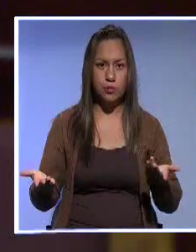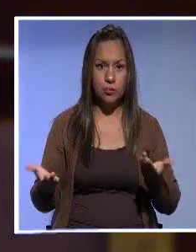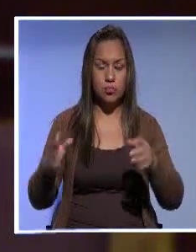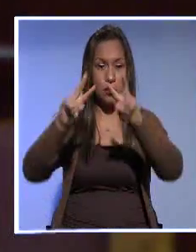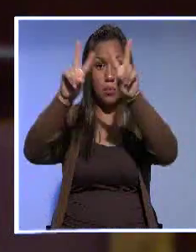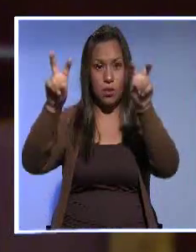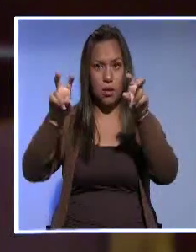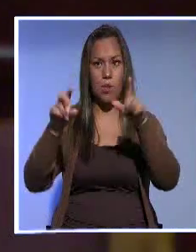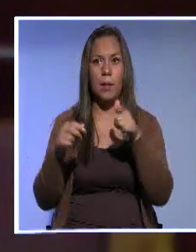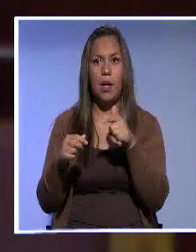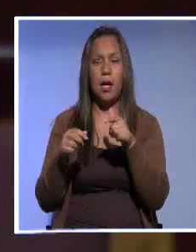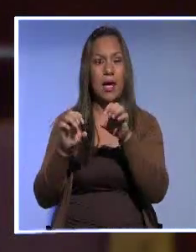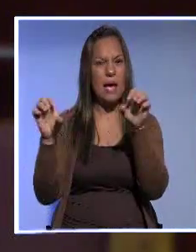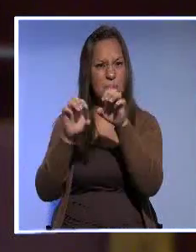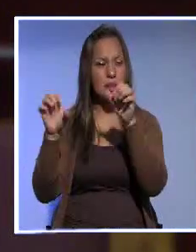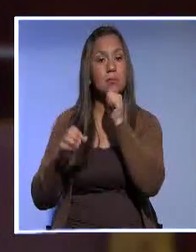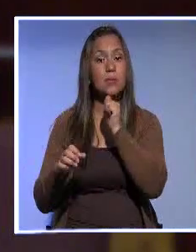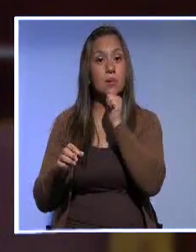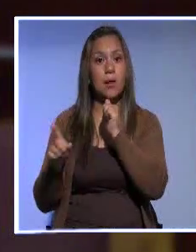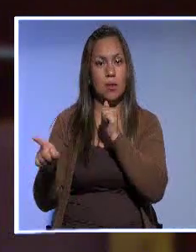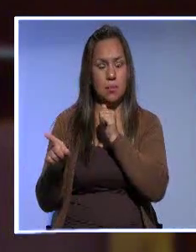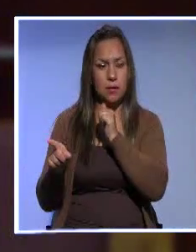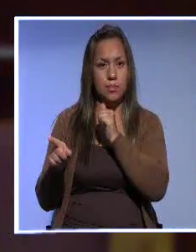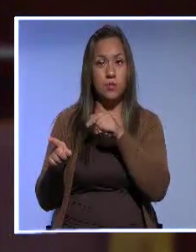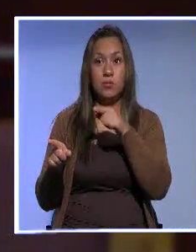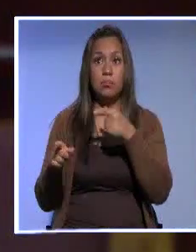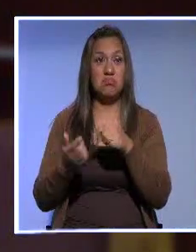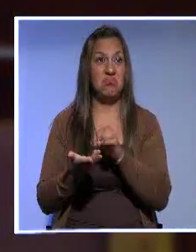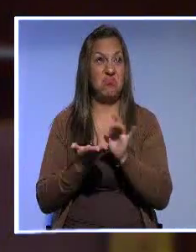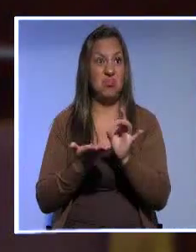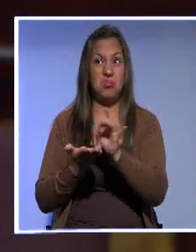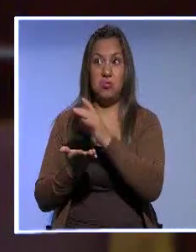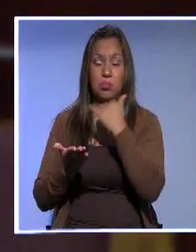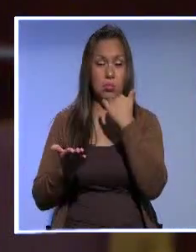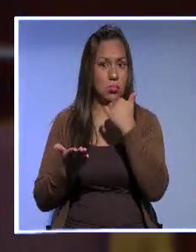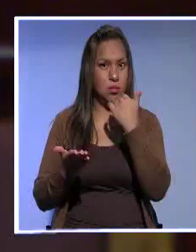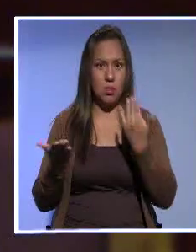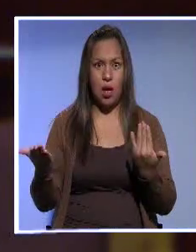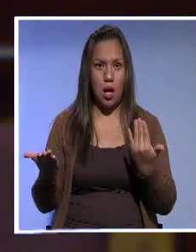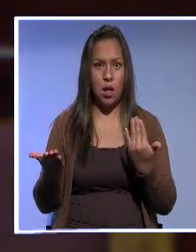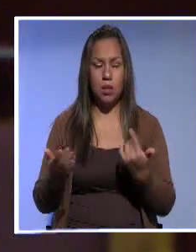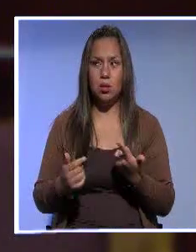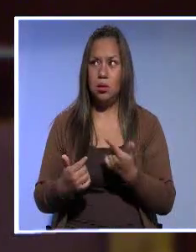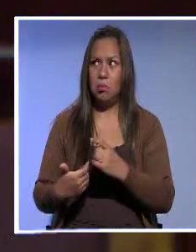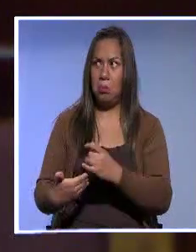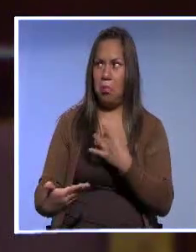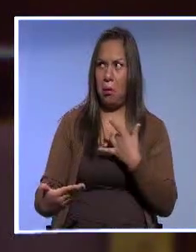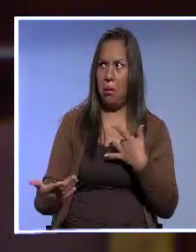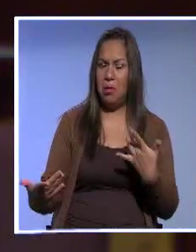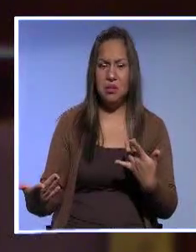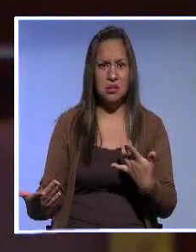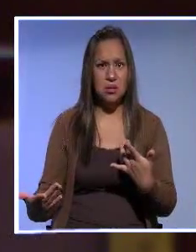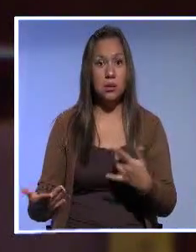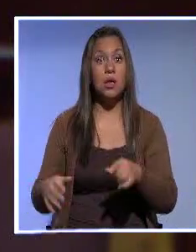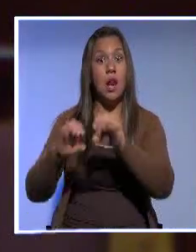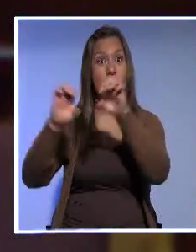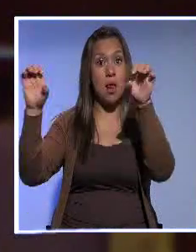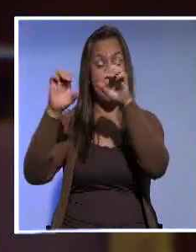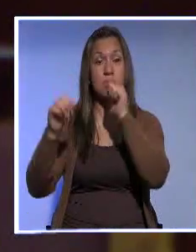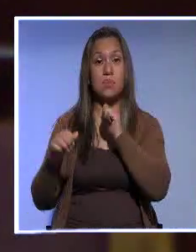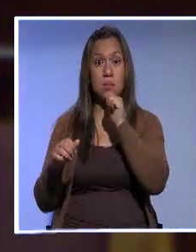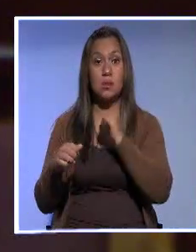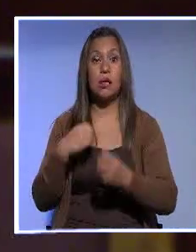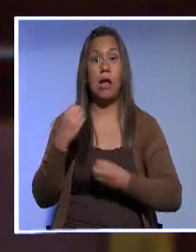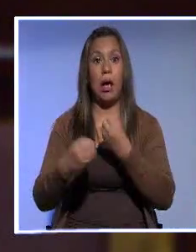tienen derecho a recibir indemnizaciones. Si es son despedidos arbitrariamente, la empresa privada tiene que indemnizarles